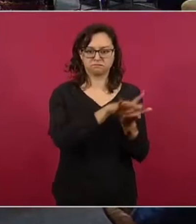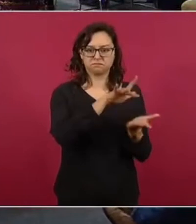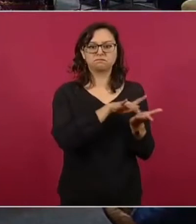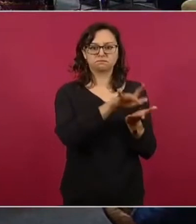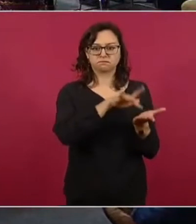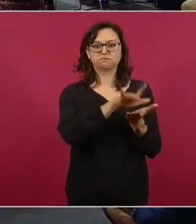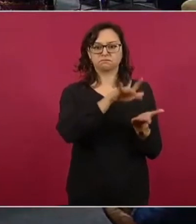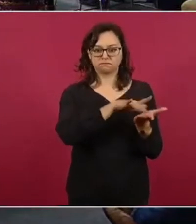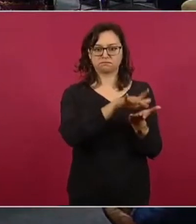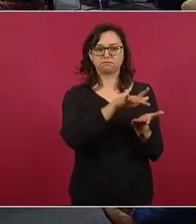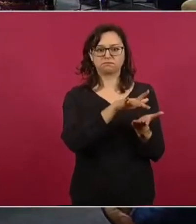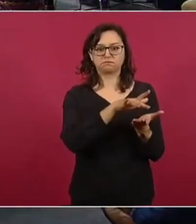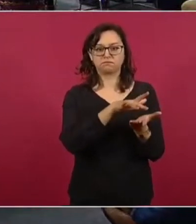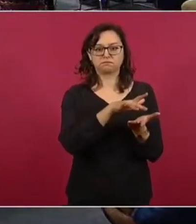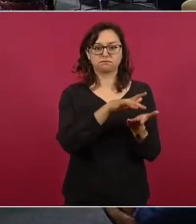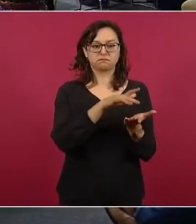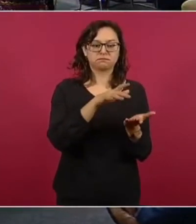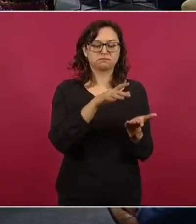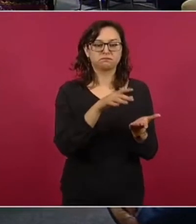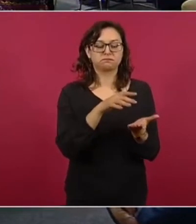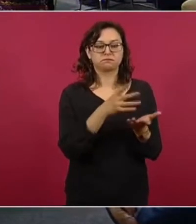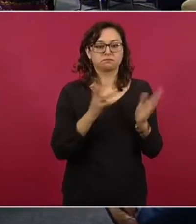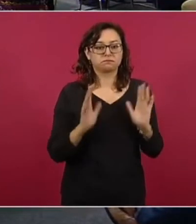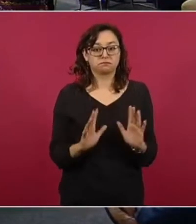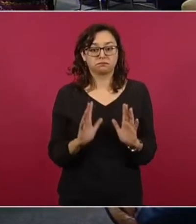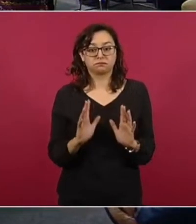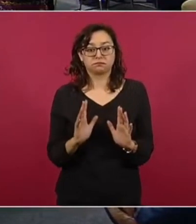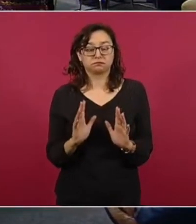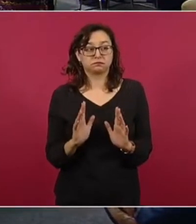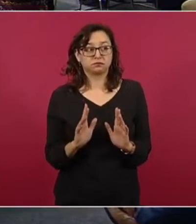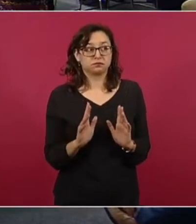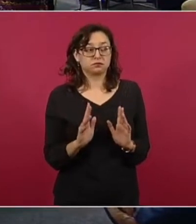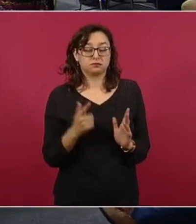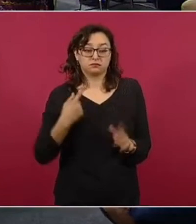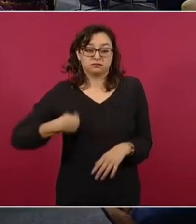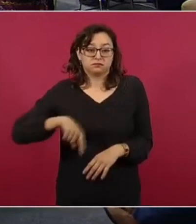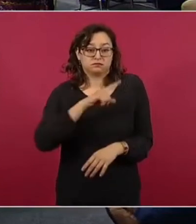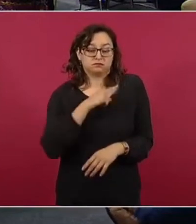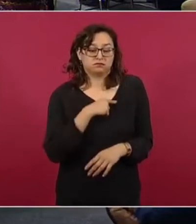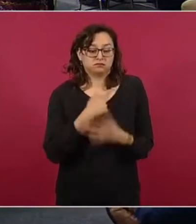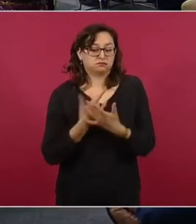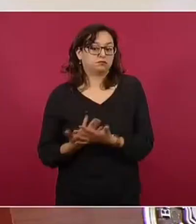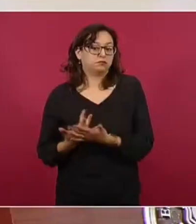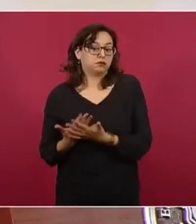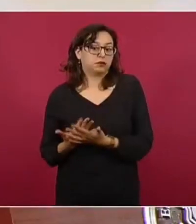decida impulsar